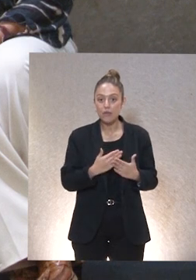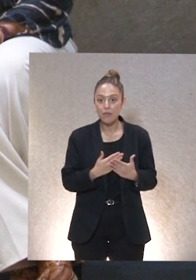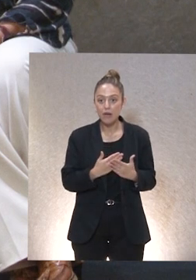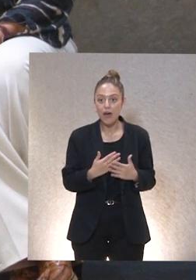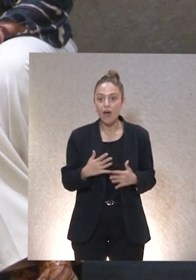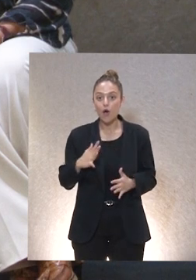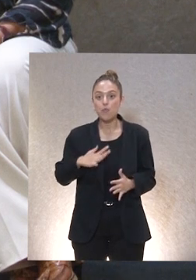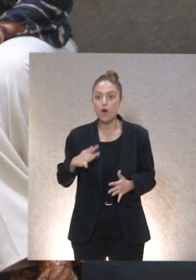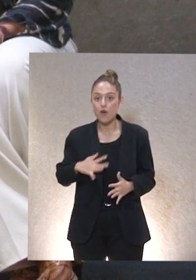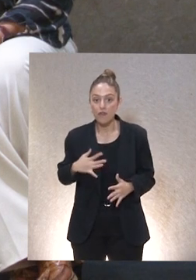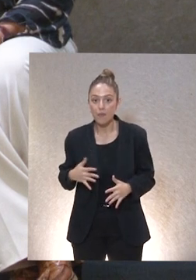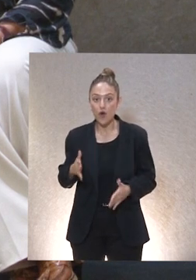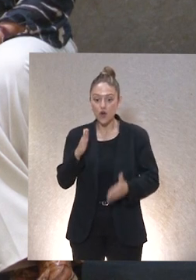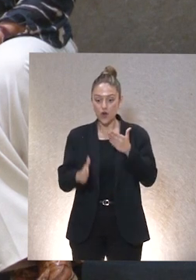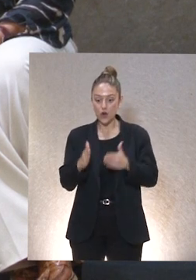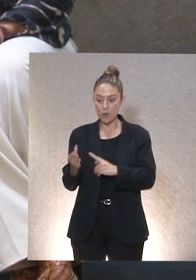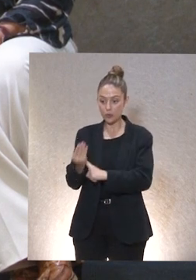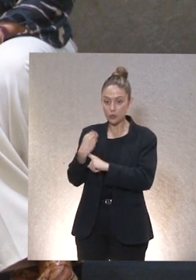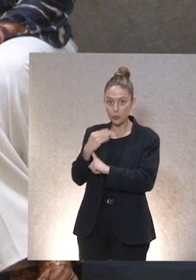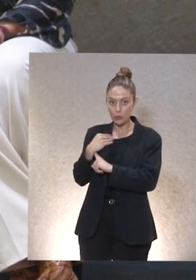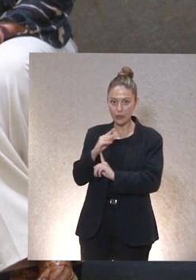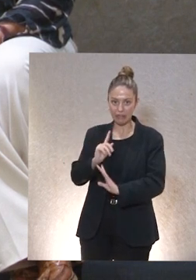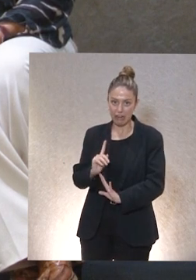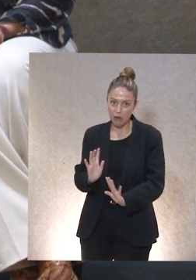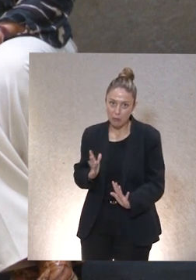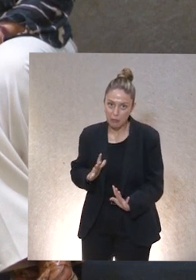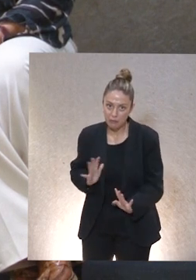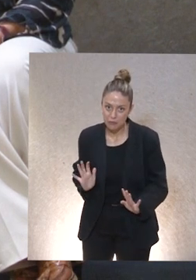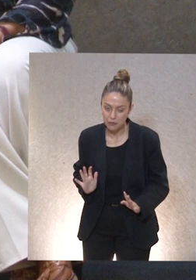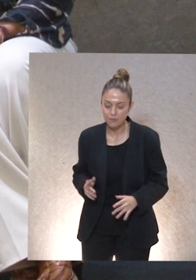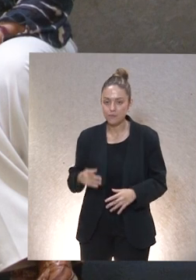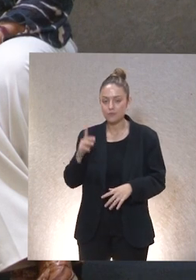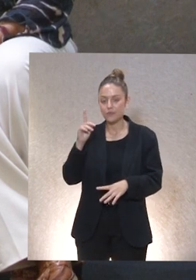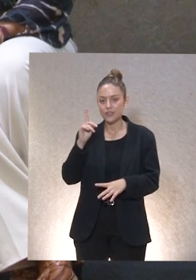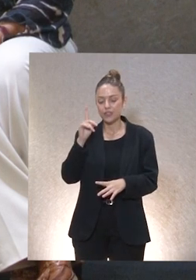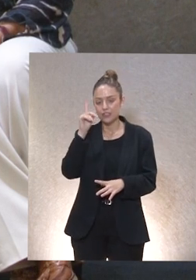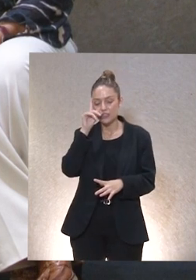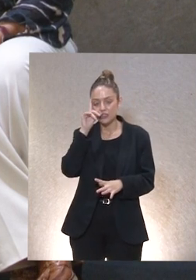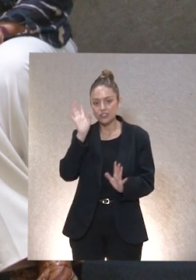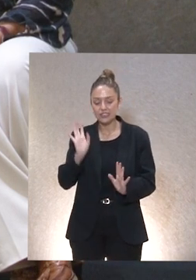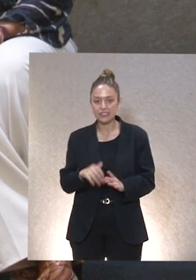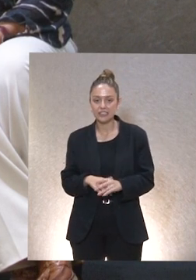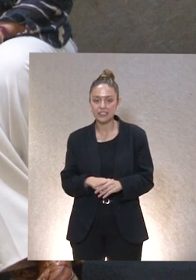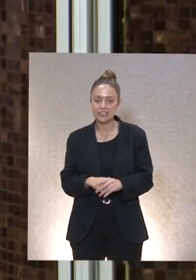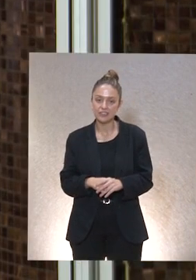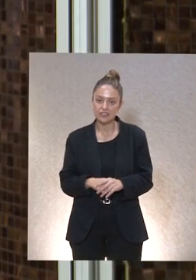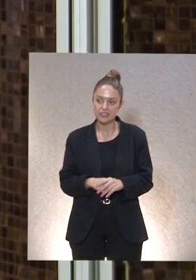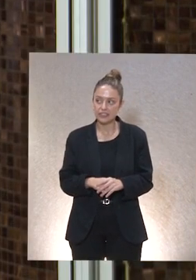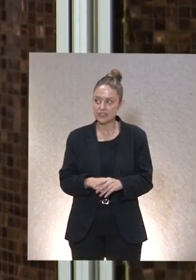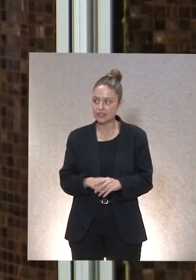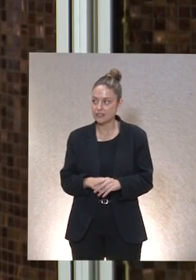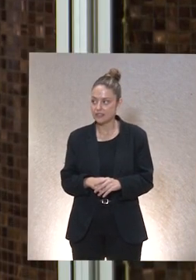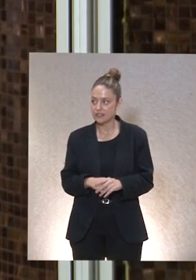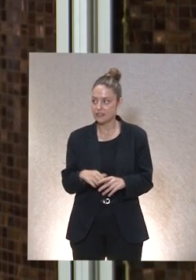no me cuide a mí ningún robot. Pero, no sé, me gustaría, bueno, compartir con todos esta